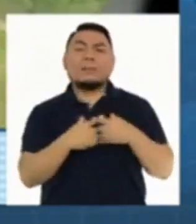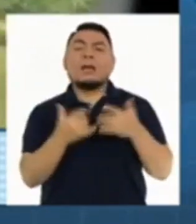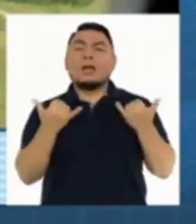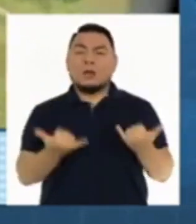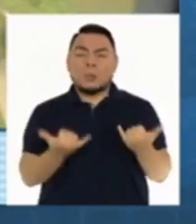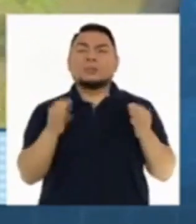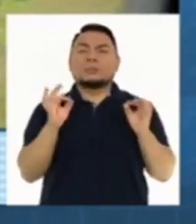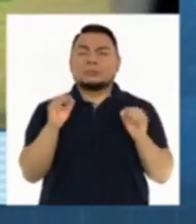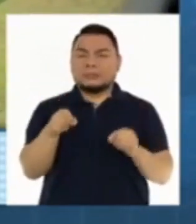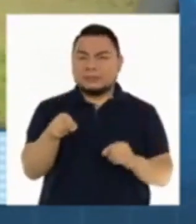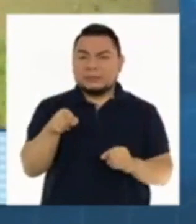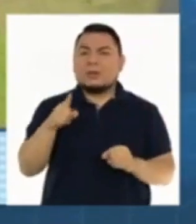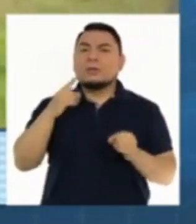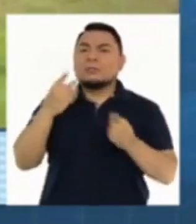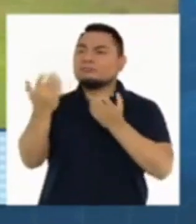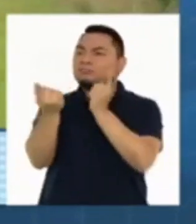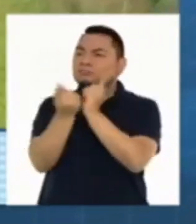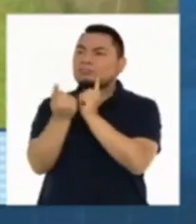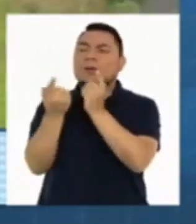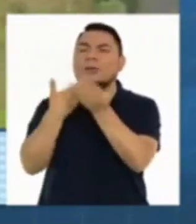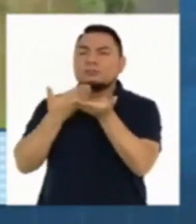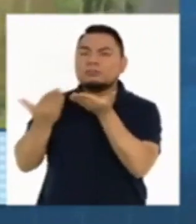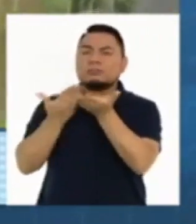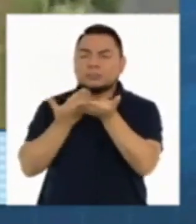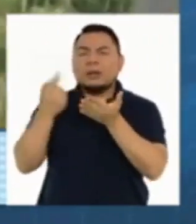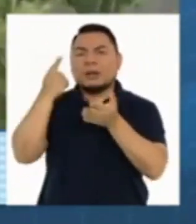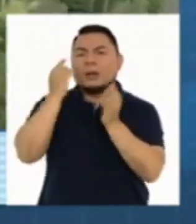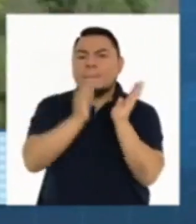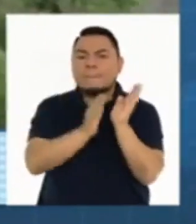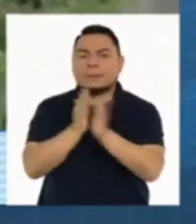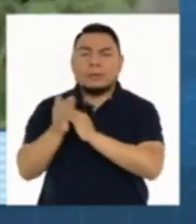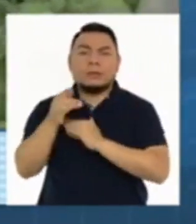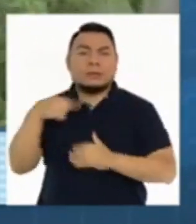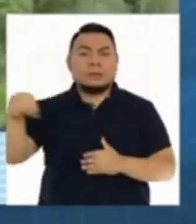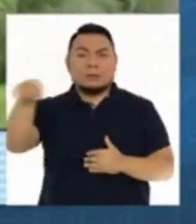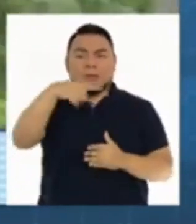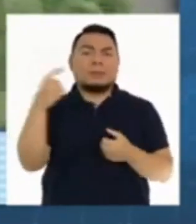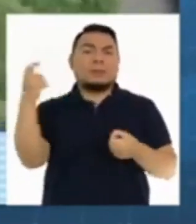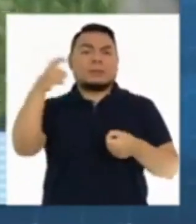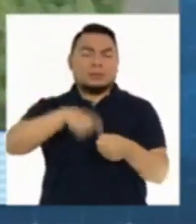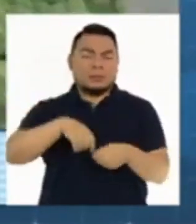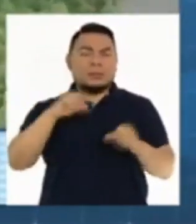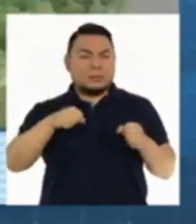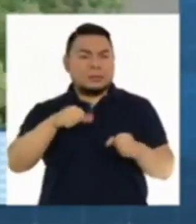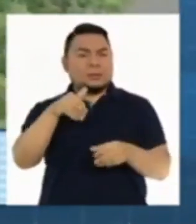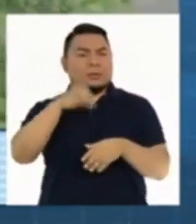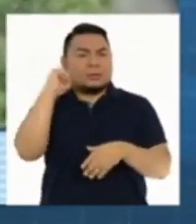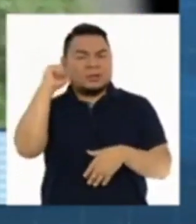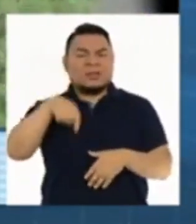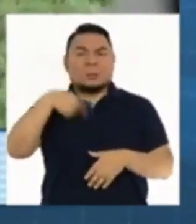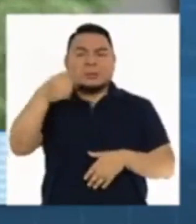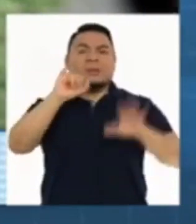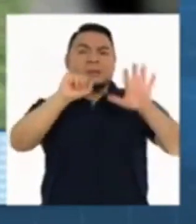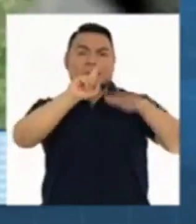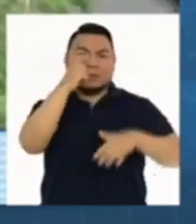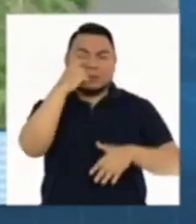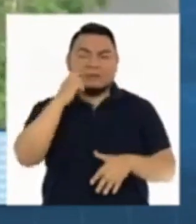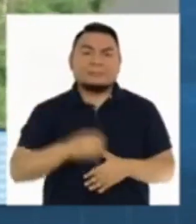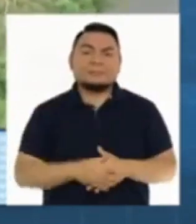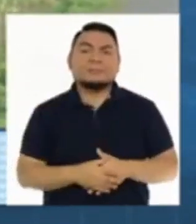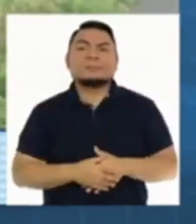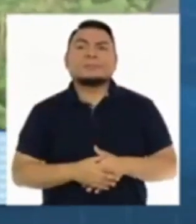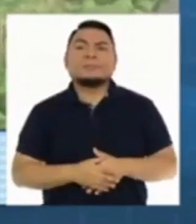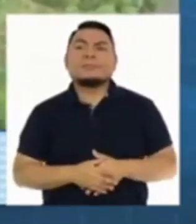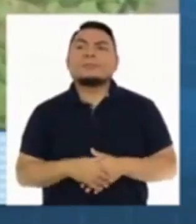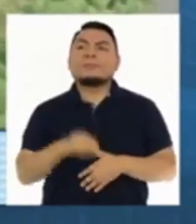estamos justamente coordinando y cultivando detalles a fin de que la participación ciudadana tiene que darse este 6 de junio. Claro, y además